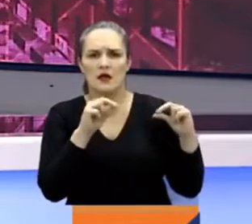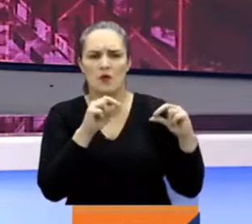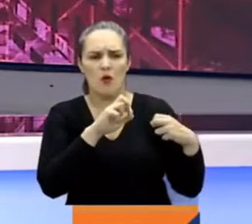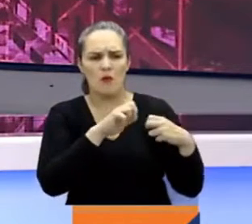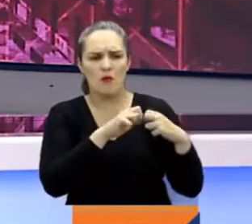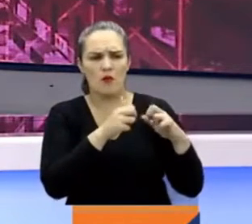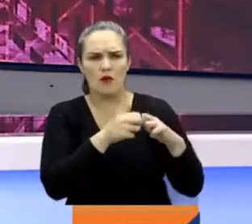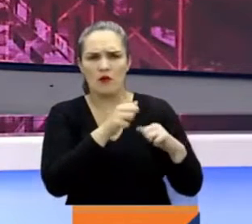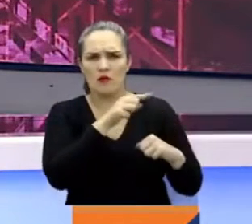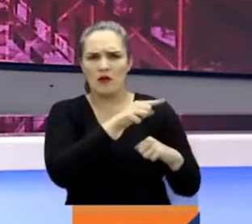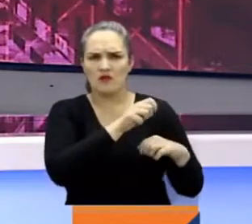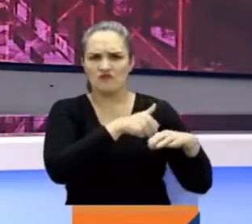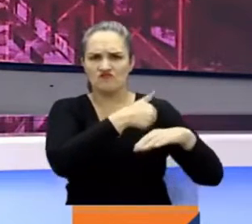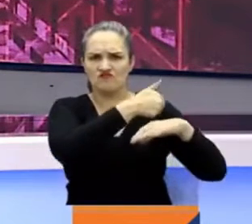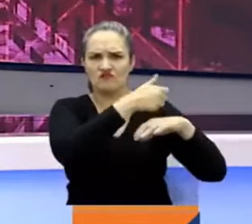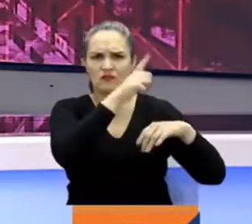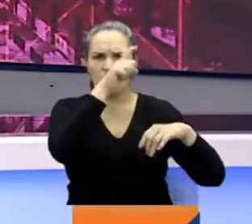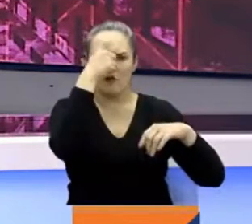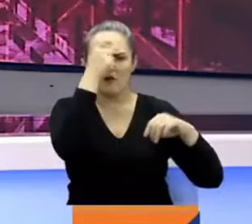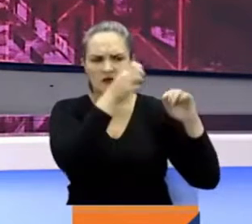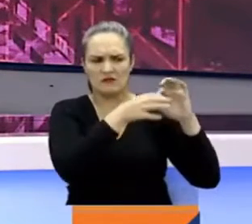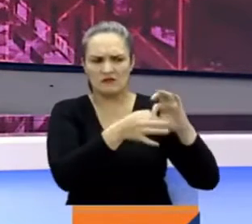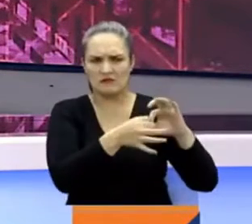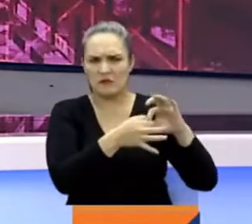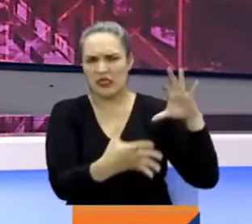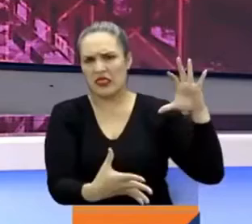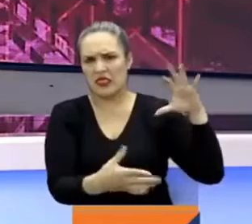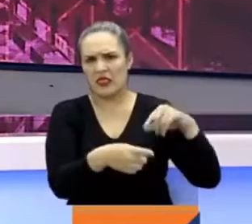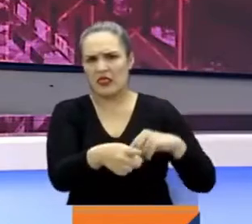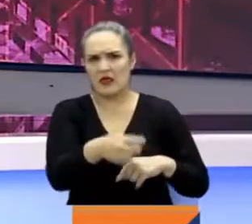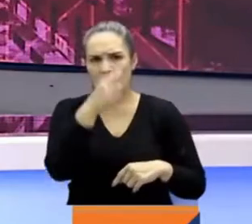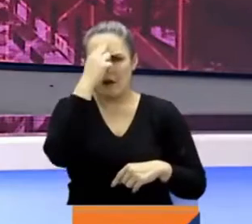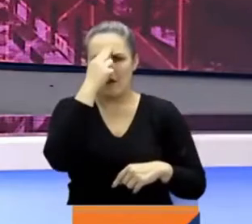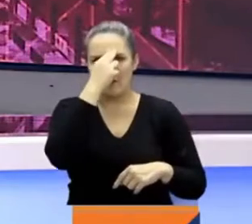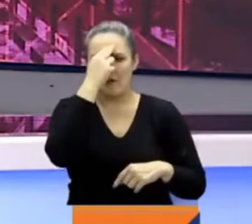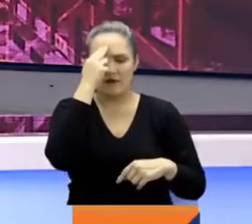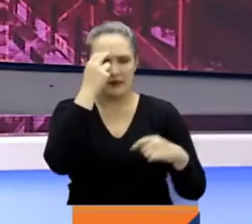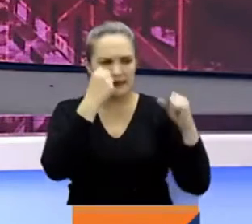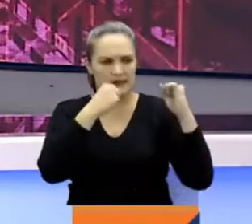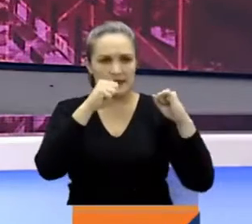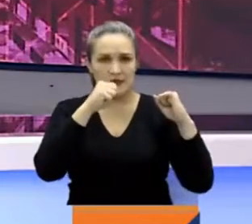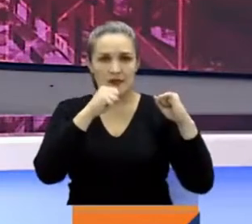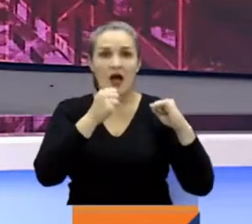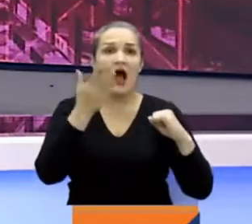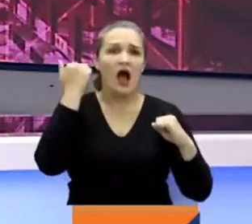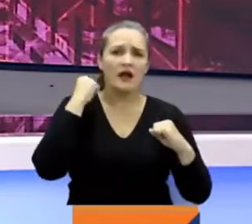obispos. El sumo pontífice hace un llamado al diálogo luego de que varias voces habían extrañado su opinión sobre este caso.